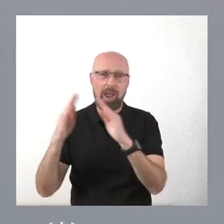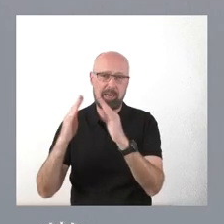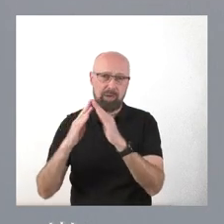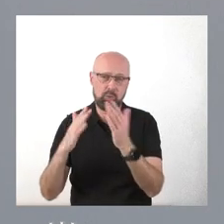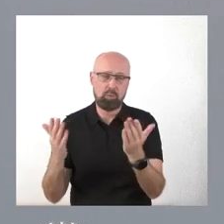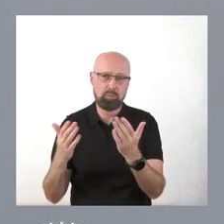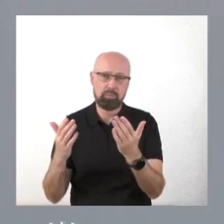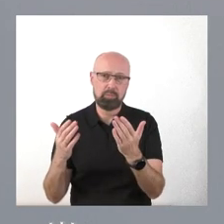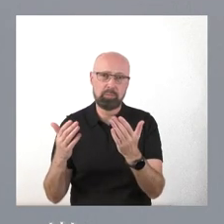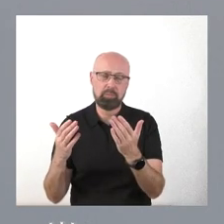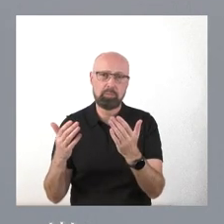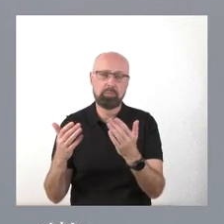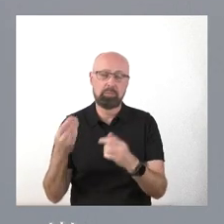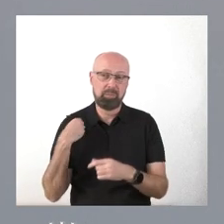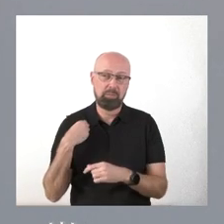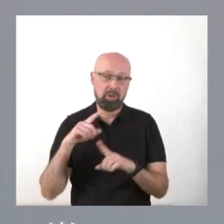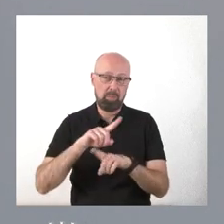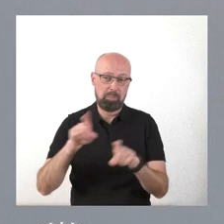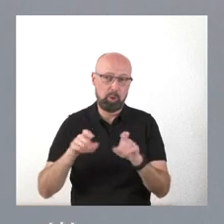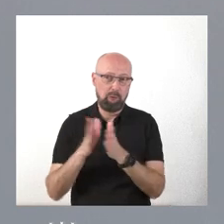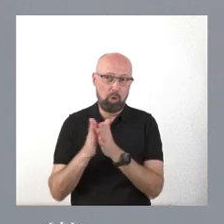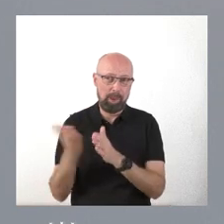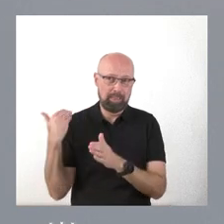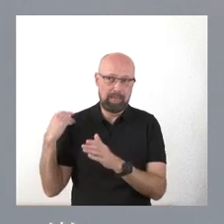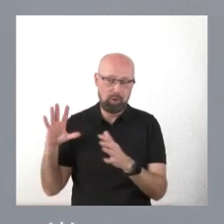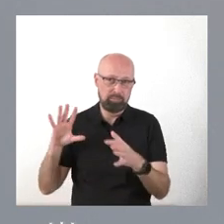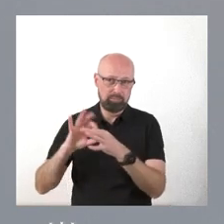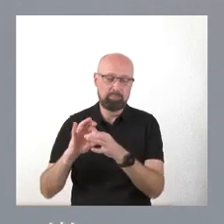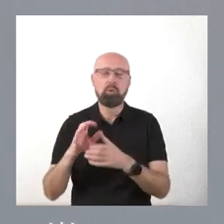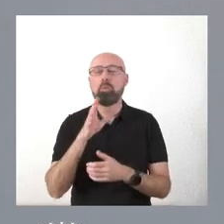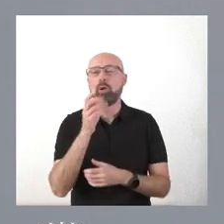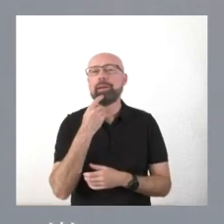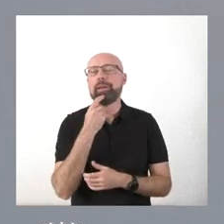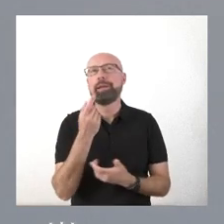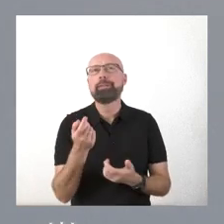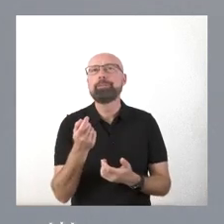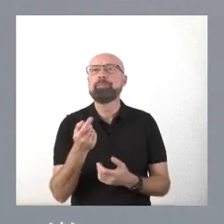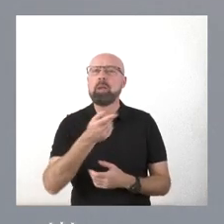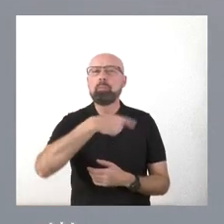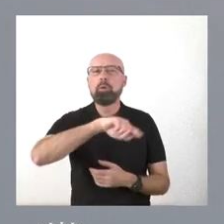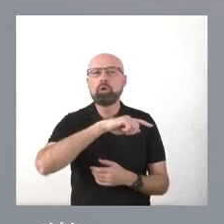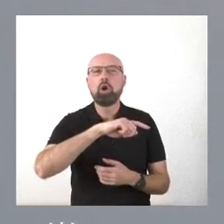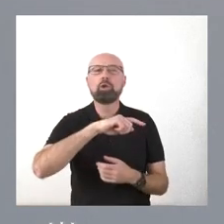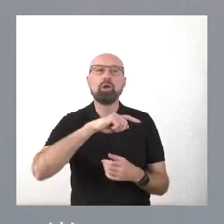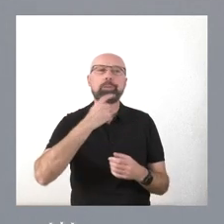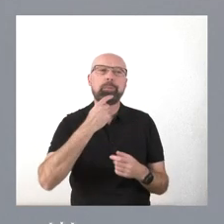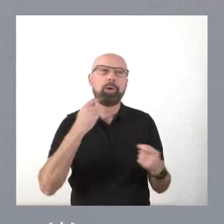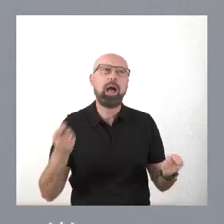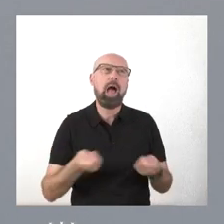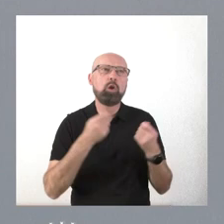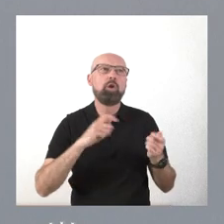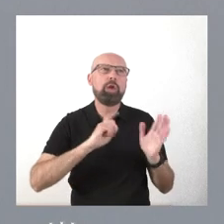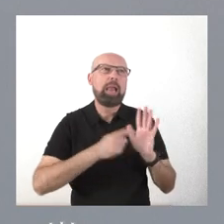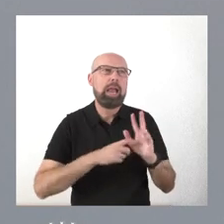además, tiene que ver con algunas de las preguntas que también han hecho sus compañeros. Cuando nos dicen, ¿van ustedes a cumplir alguno de los nuevos anuncios o, incluso, la ley